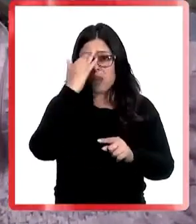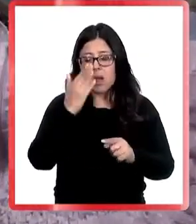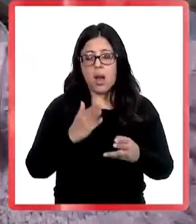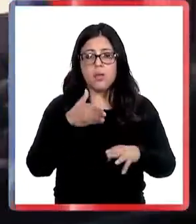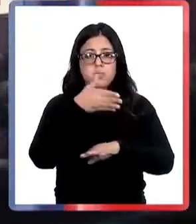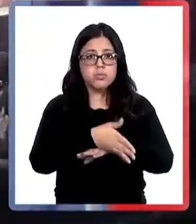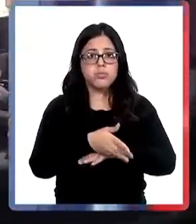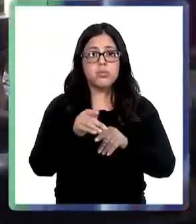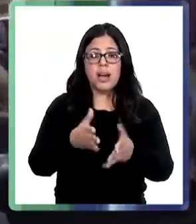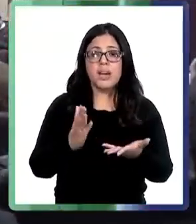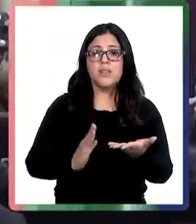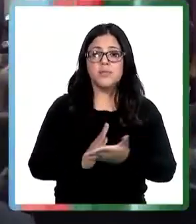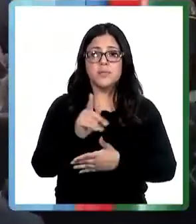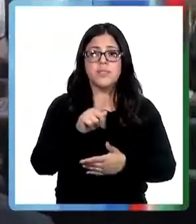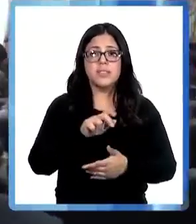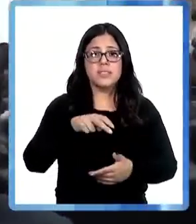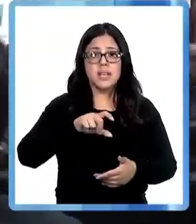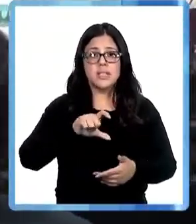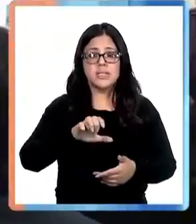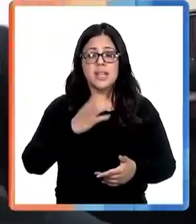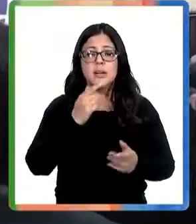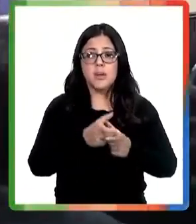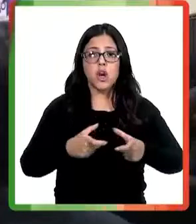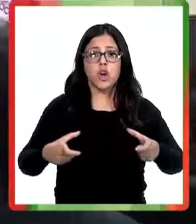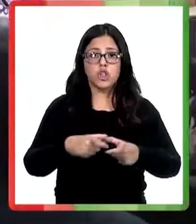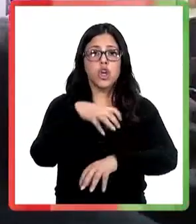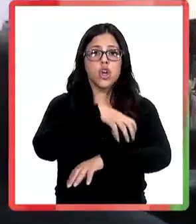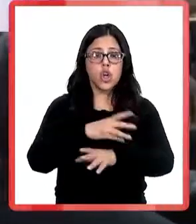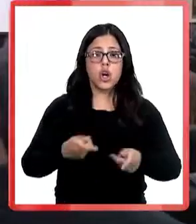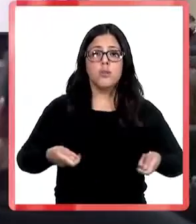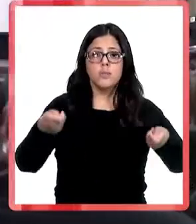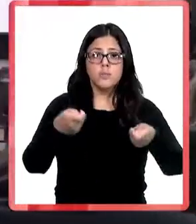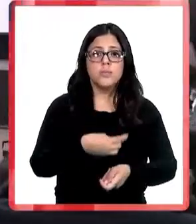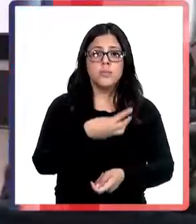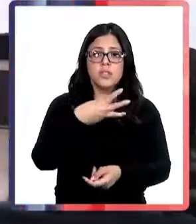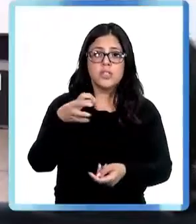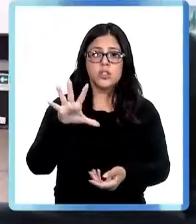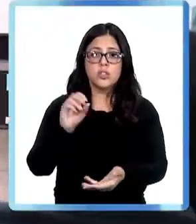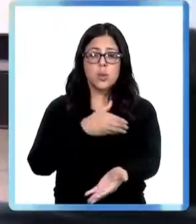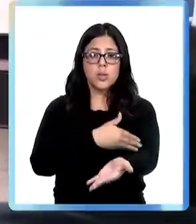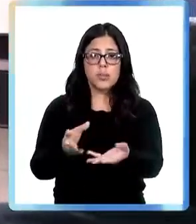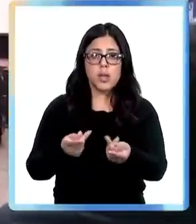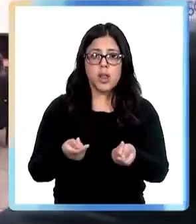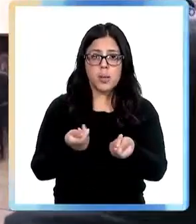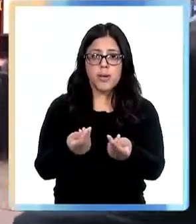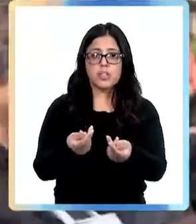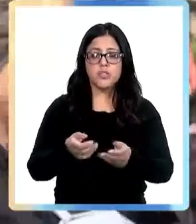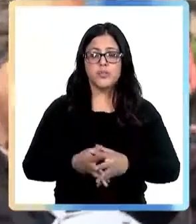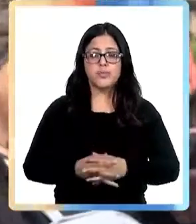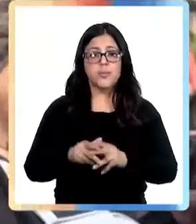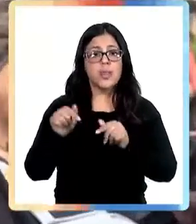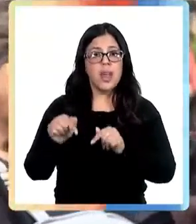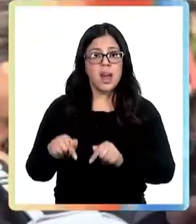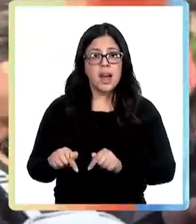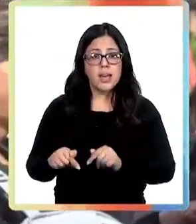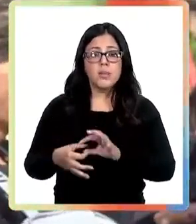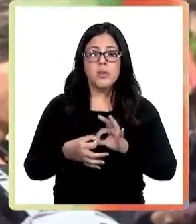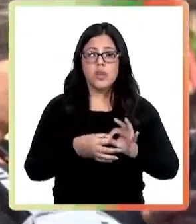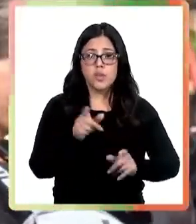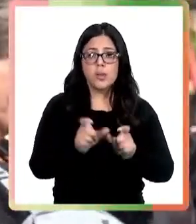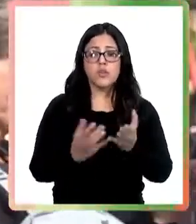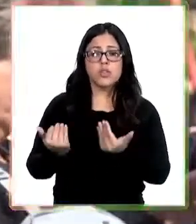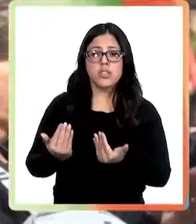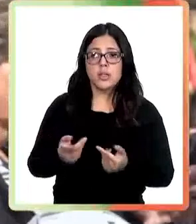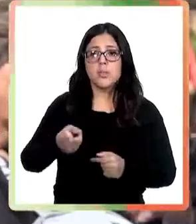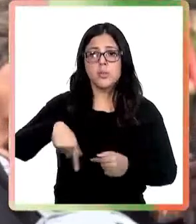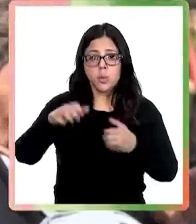CENSE, Maule y el Consejo Regional que aportó 350 millones de pesos. Son atingentes a lo que la gente